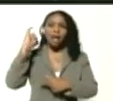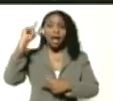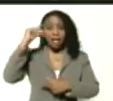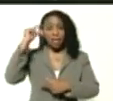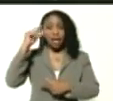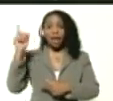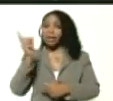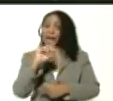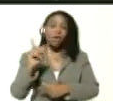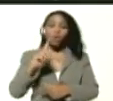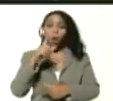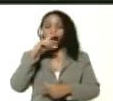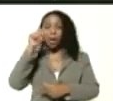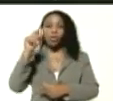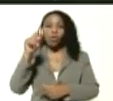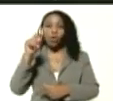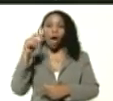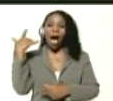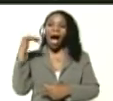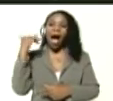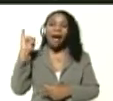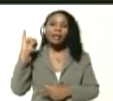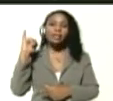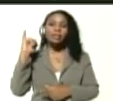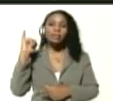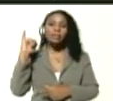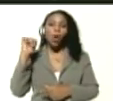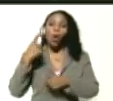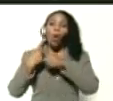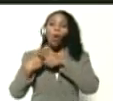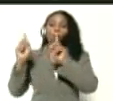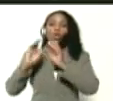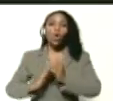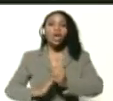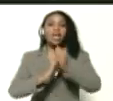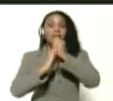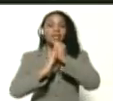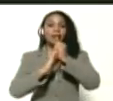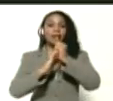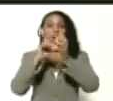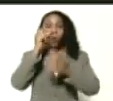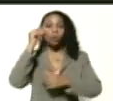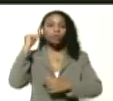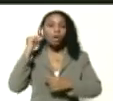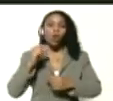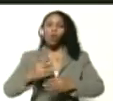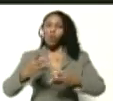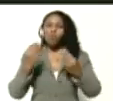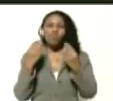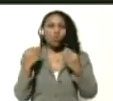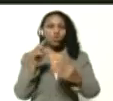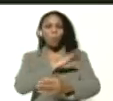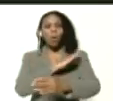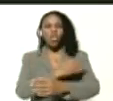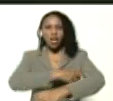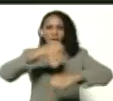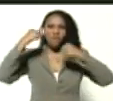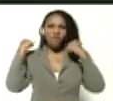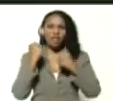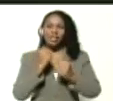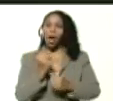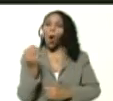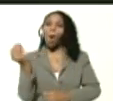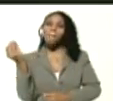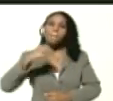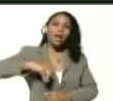que no esté Maduro estará otro líder o otra lideresa con tanto poder y fuerza o más